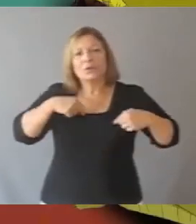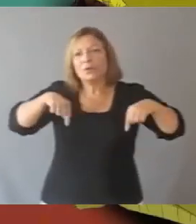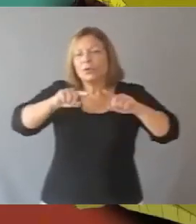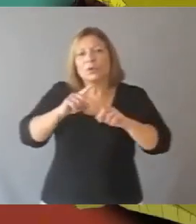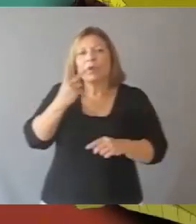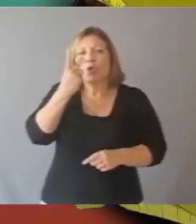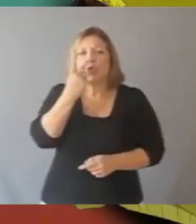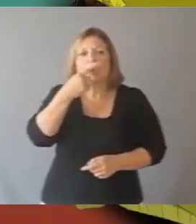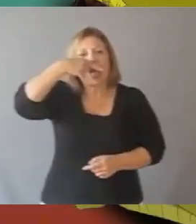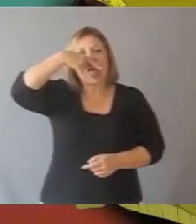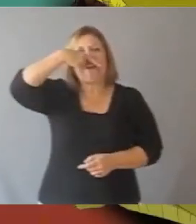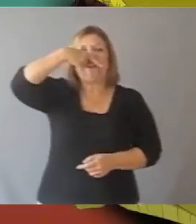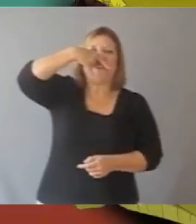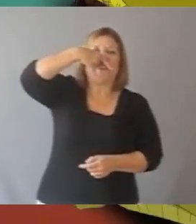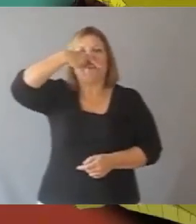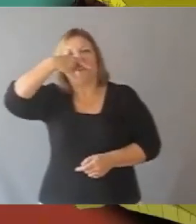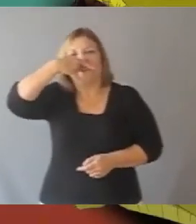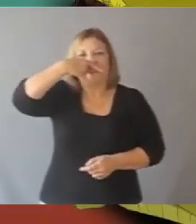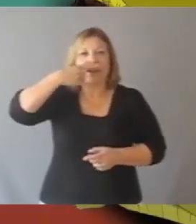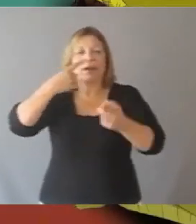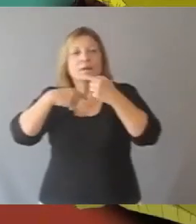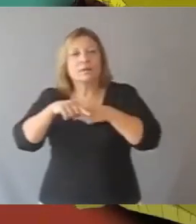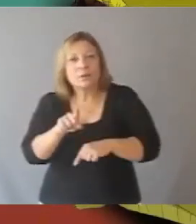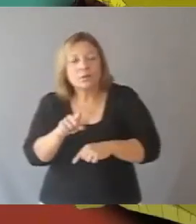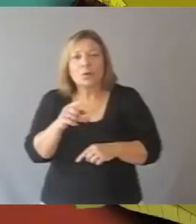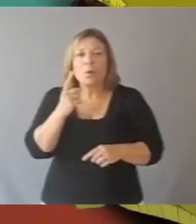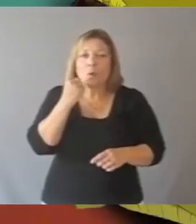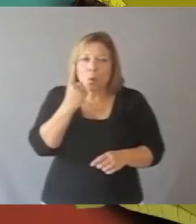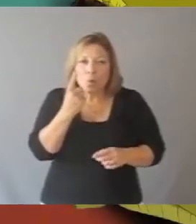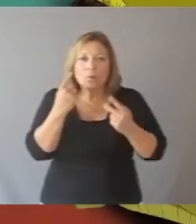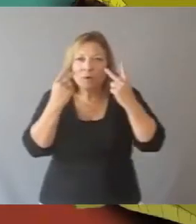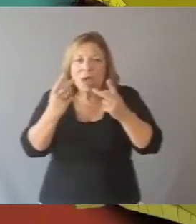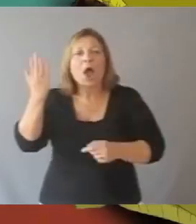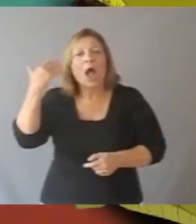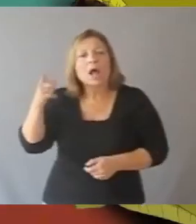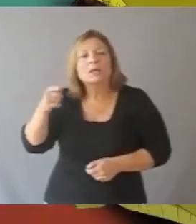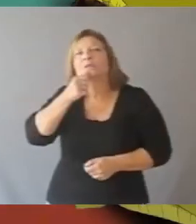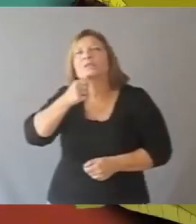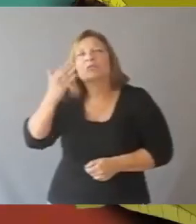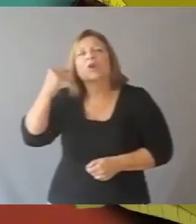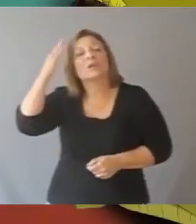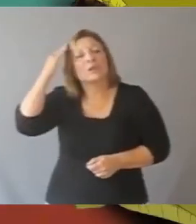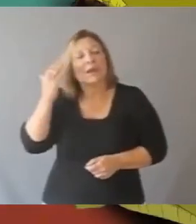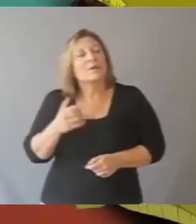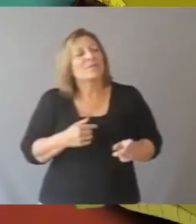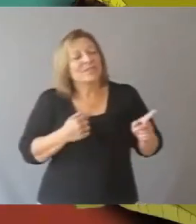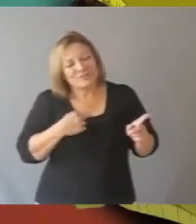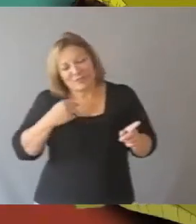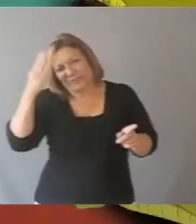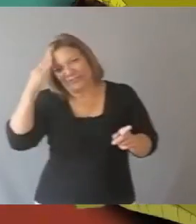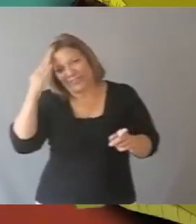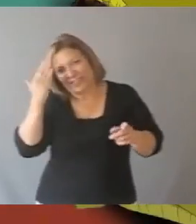yacaré a quien no quedaban sino dos dientes sanos en los costados de la boca y que había hecho una vez un viaje hasta el mar, dijo de repente.